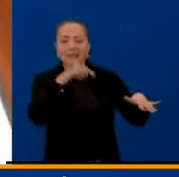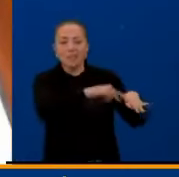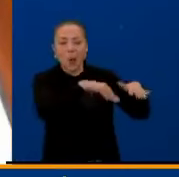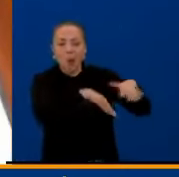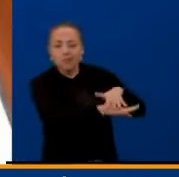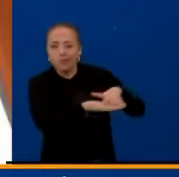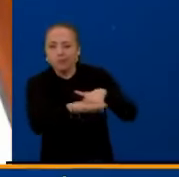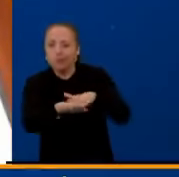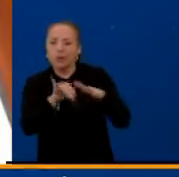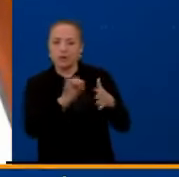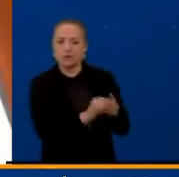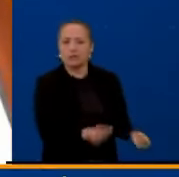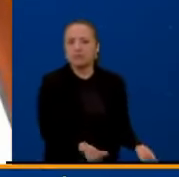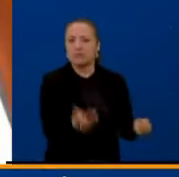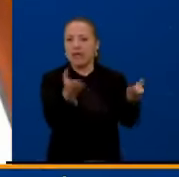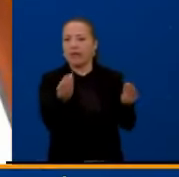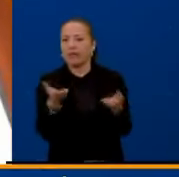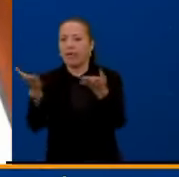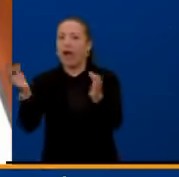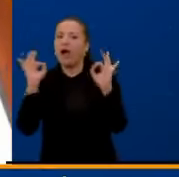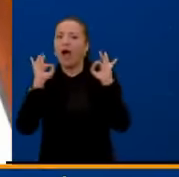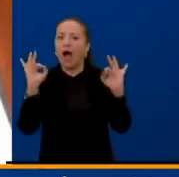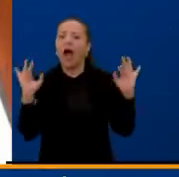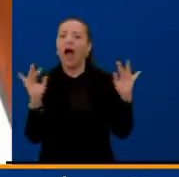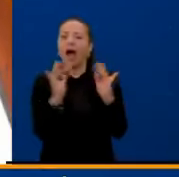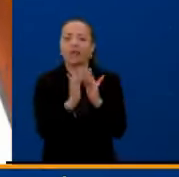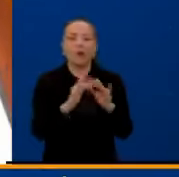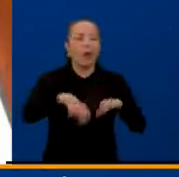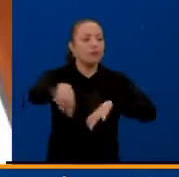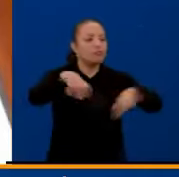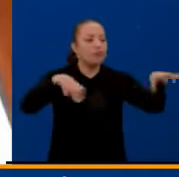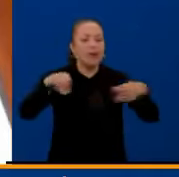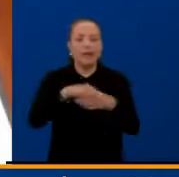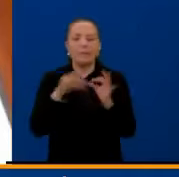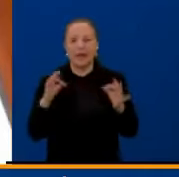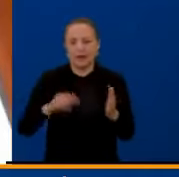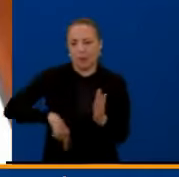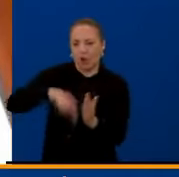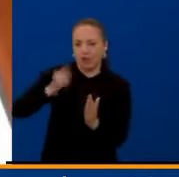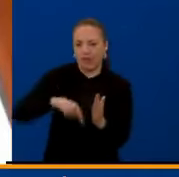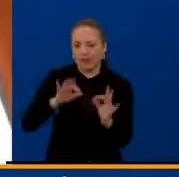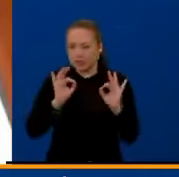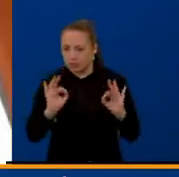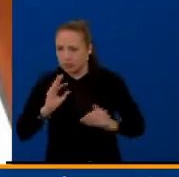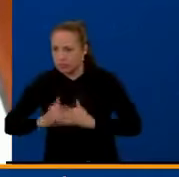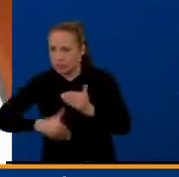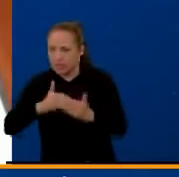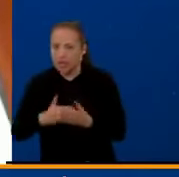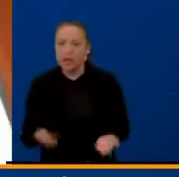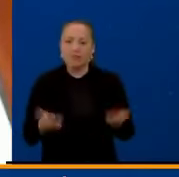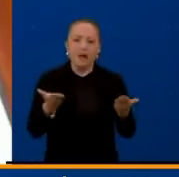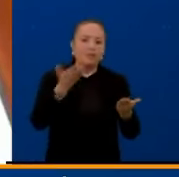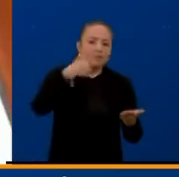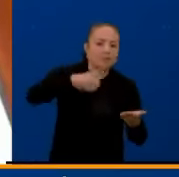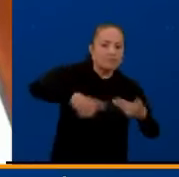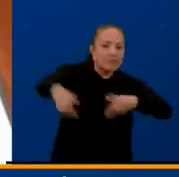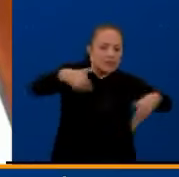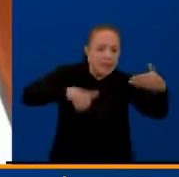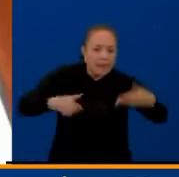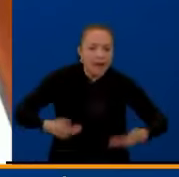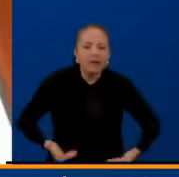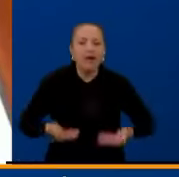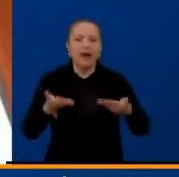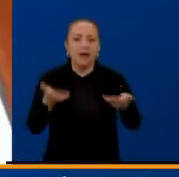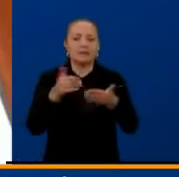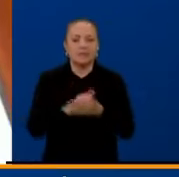se estén entregando adecuadamente en el mercado de gas y podamos tener la contratación y hacer el balance entre oferta y demanda. Las mismas empresas que saben que